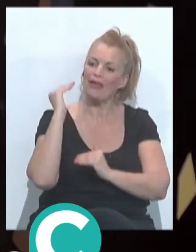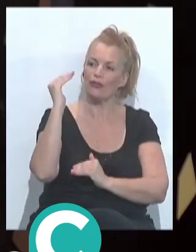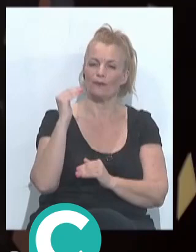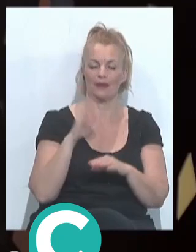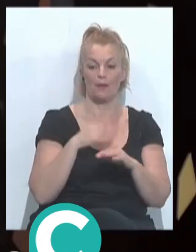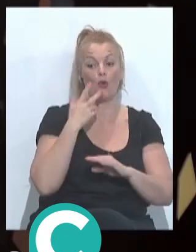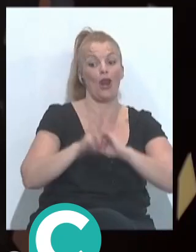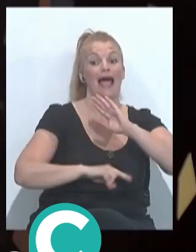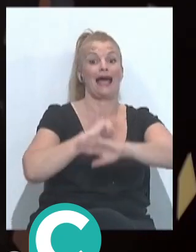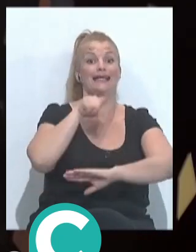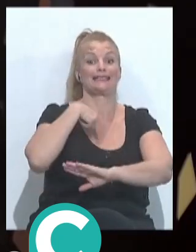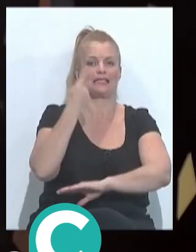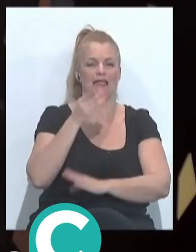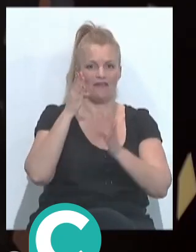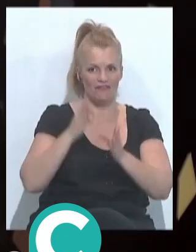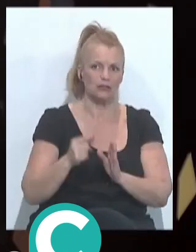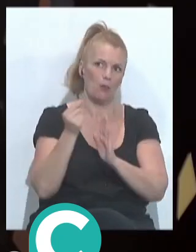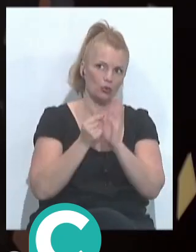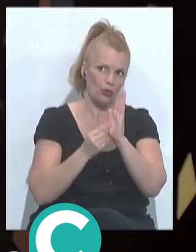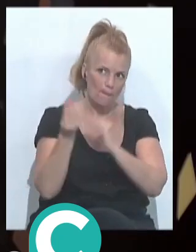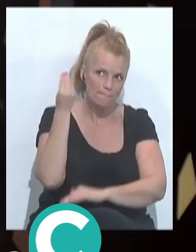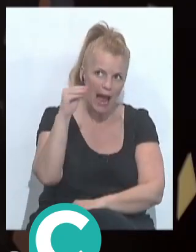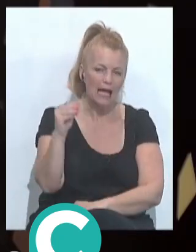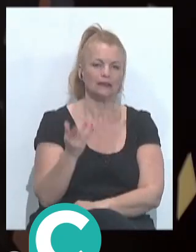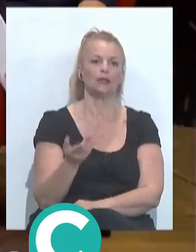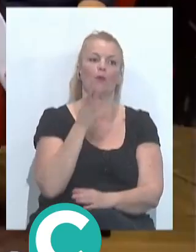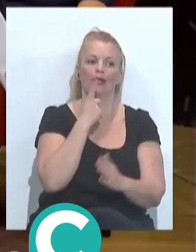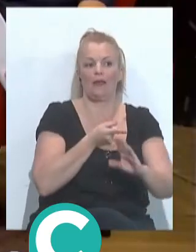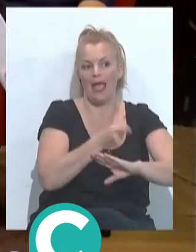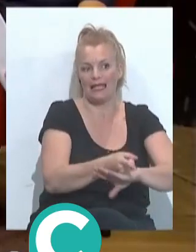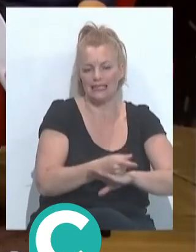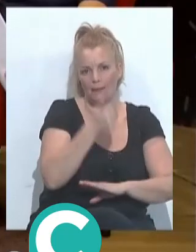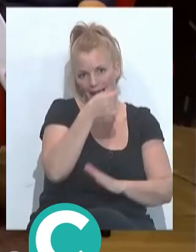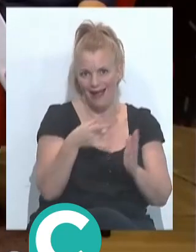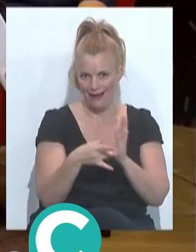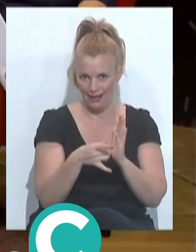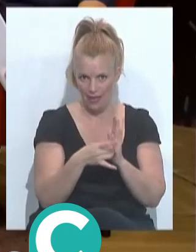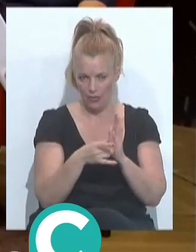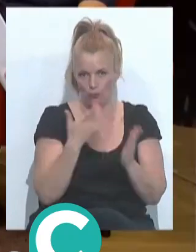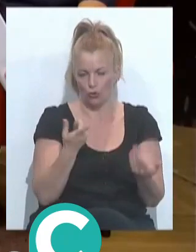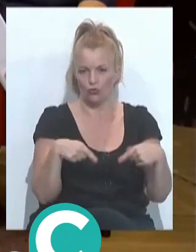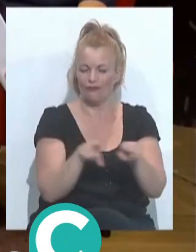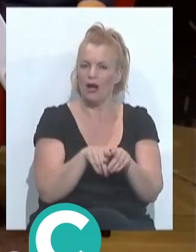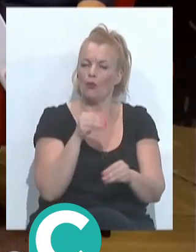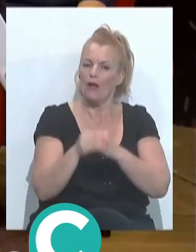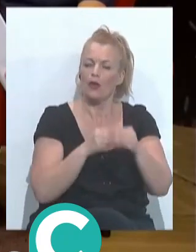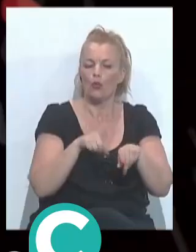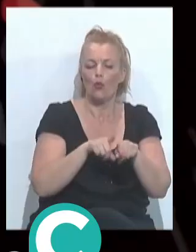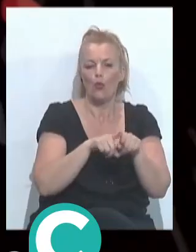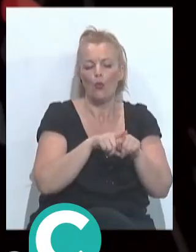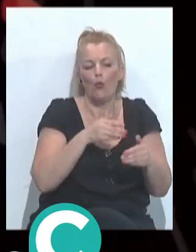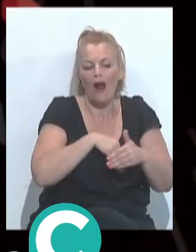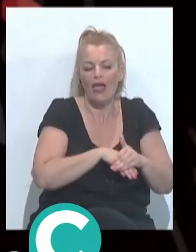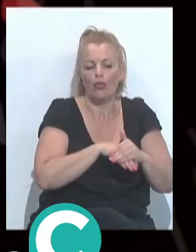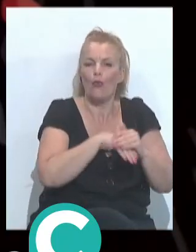tú dices ya la siguiente fase contará más, O la siguiente... Porque se le presupone más calidad. Exactamente, porque tú vas guardando, ¿no? Vas guardando repertorio.